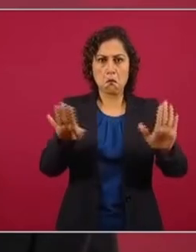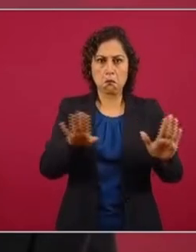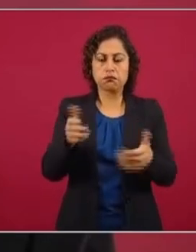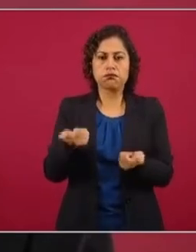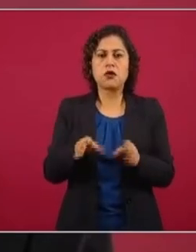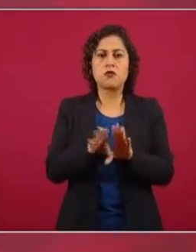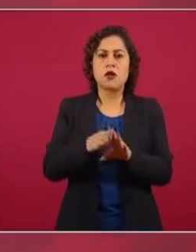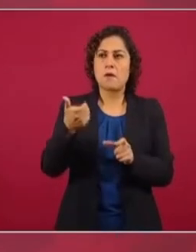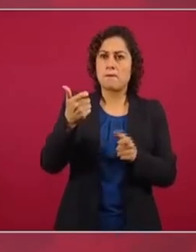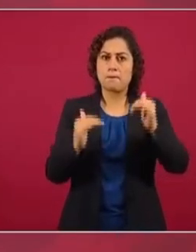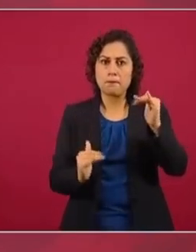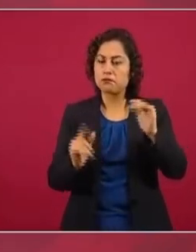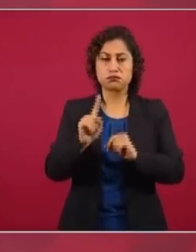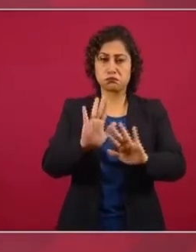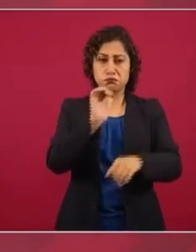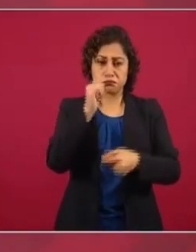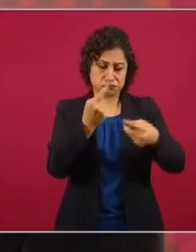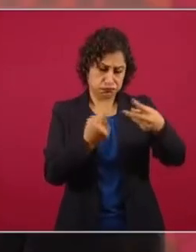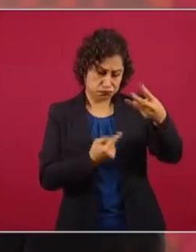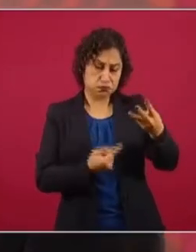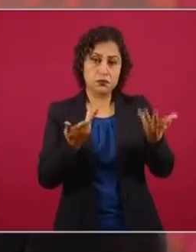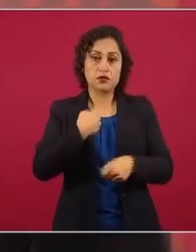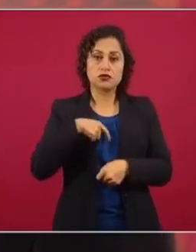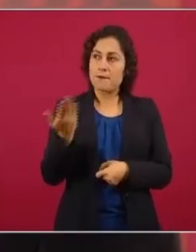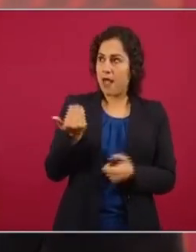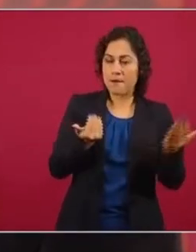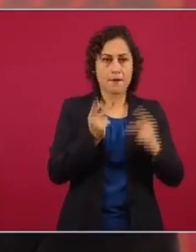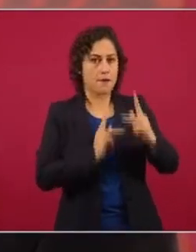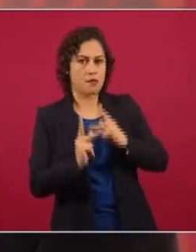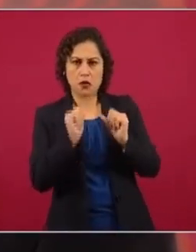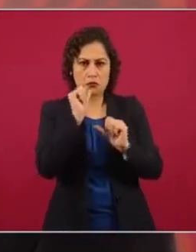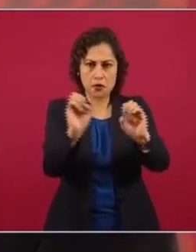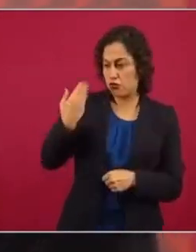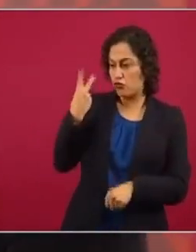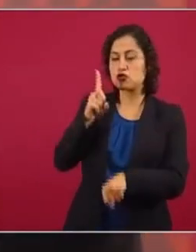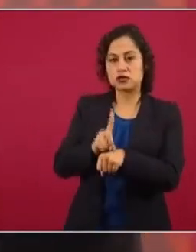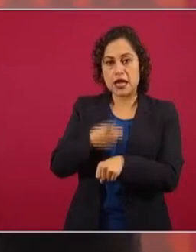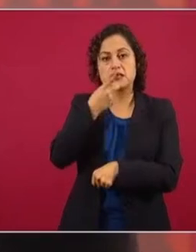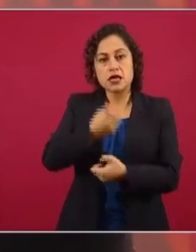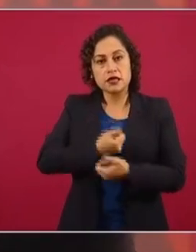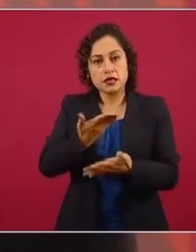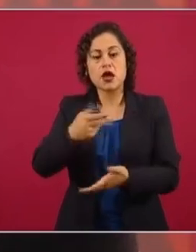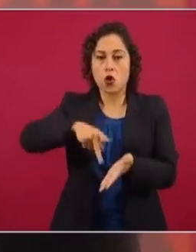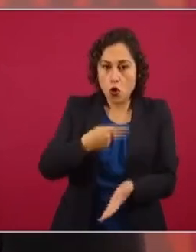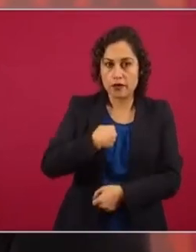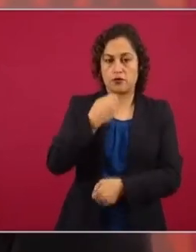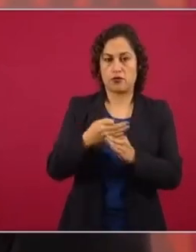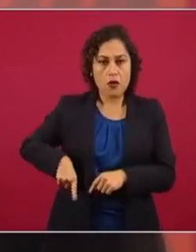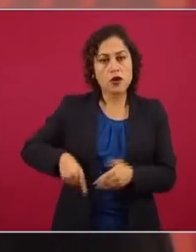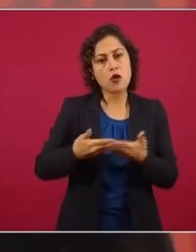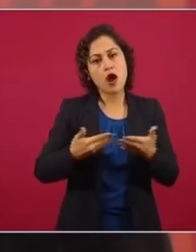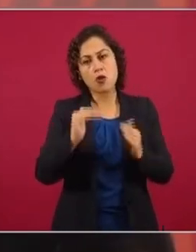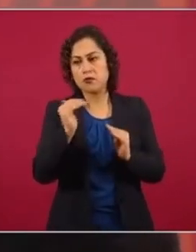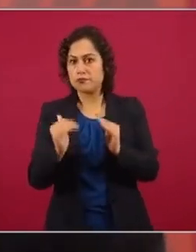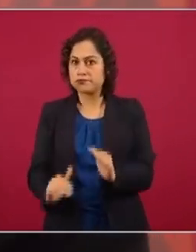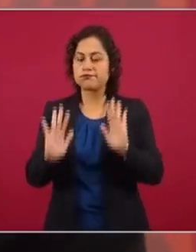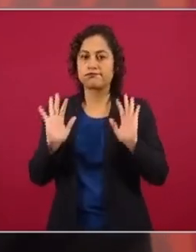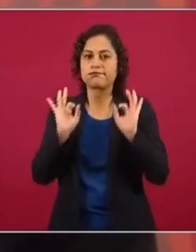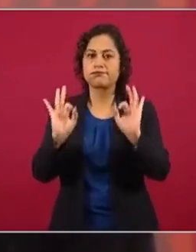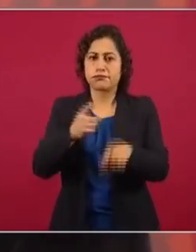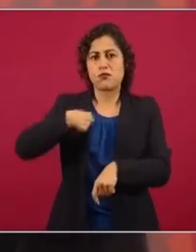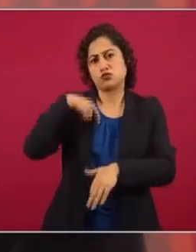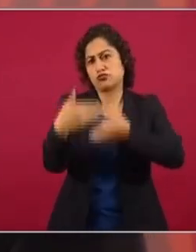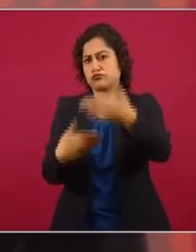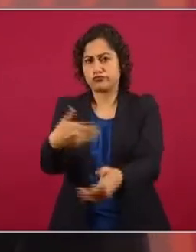devaluación del peso, no nos hemos endeudado, no han aumentado los impuestos, vale menos la gasolina, entonces ahí vamos